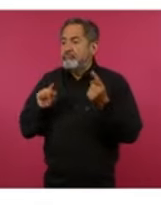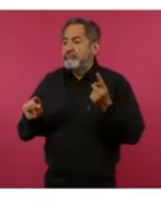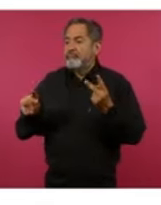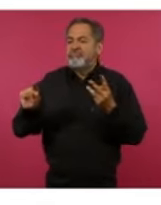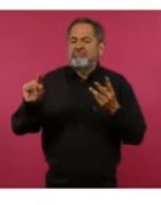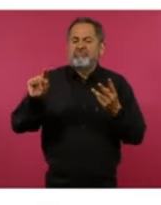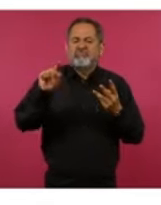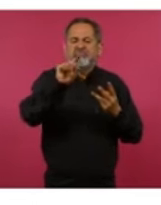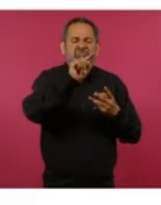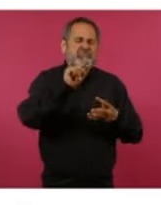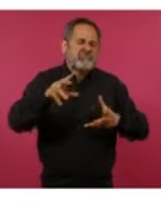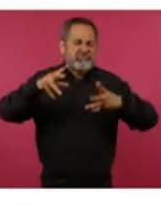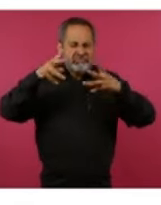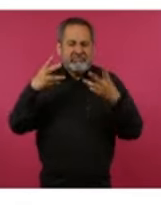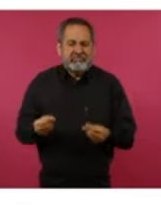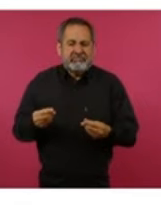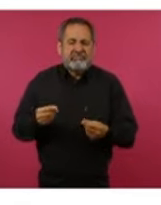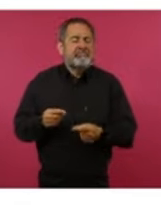sucursales.